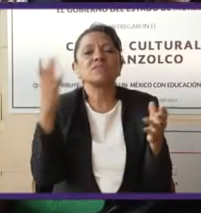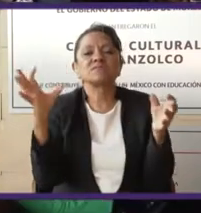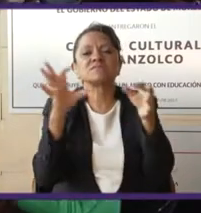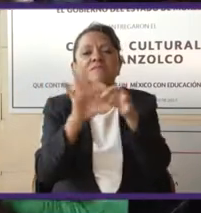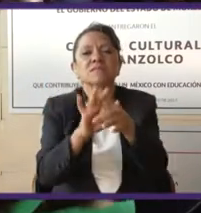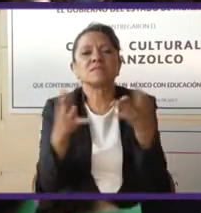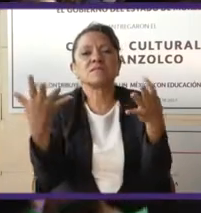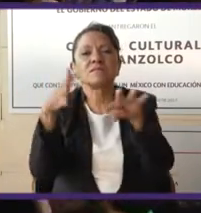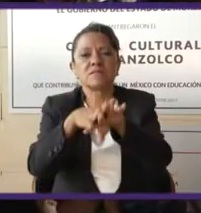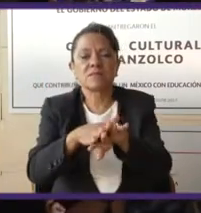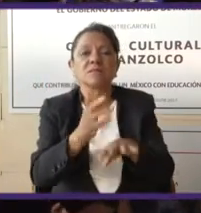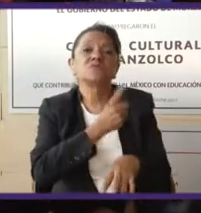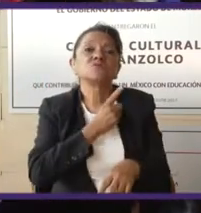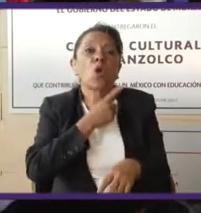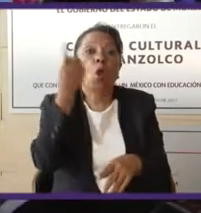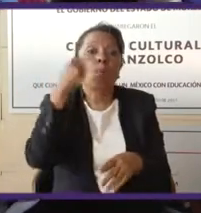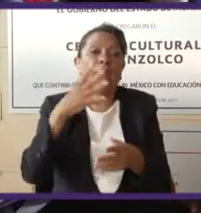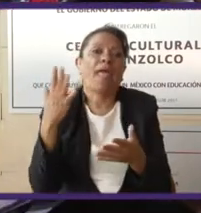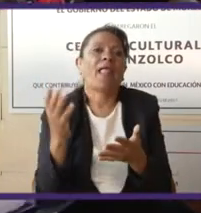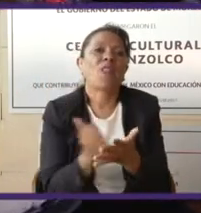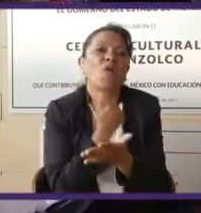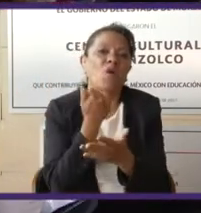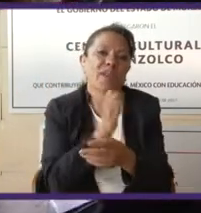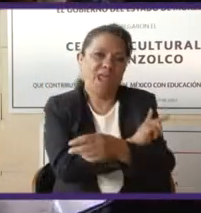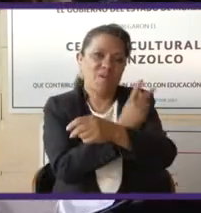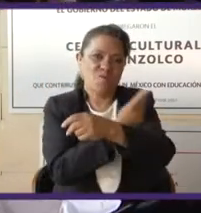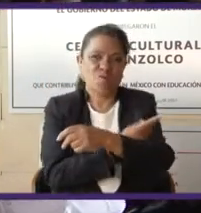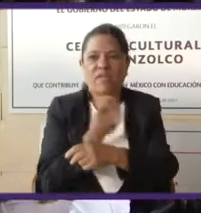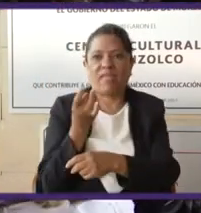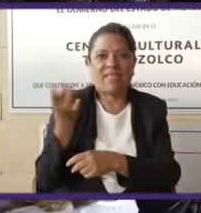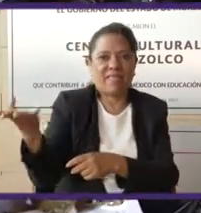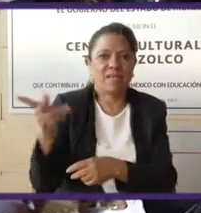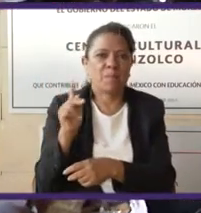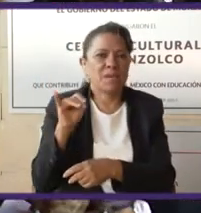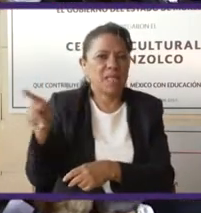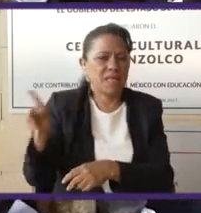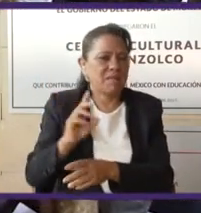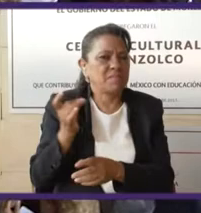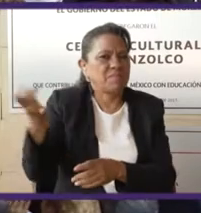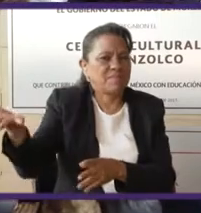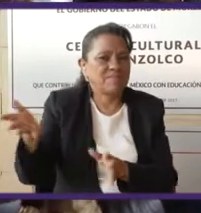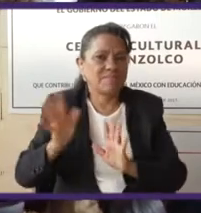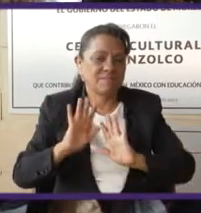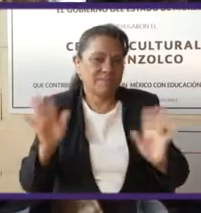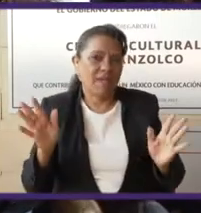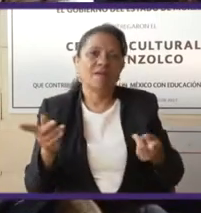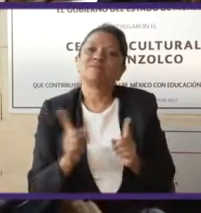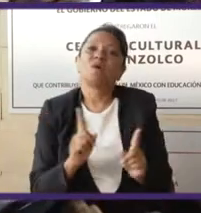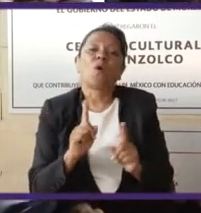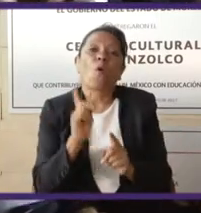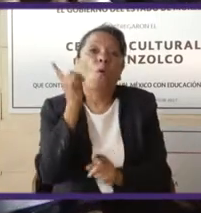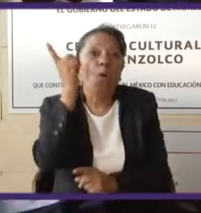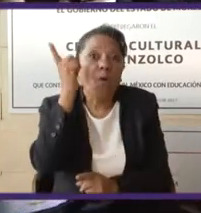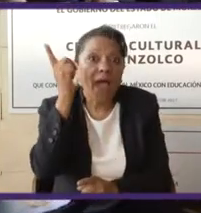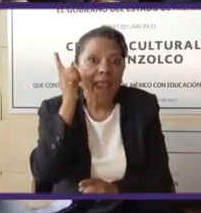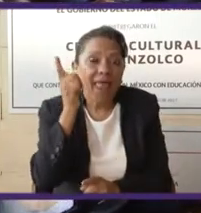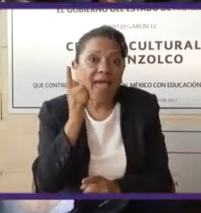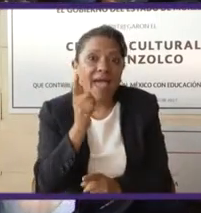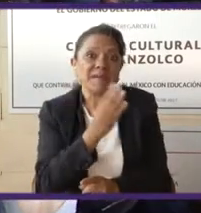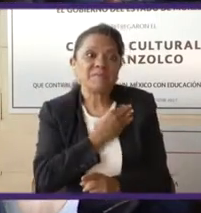solamente para lograr el poder. Sería grandioso, como lo dijo aquí mi compañero y amigo en